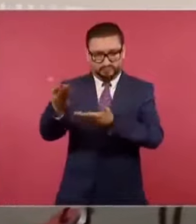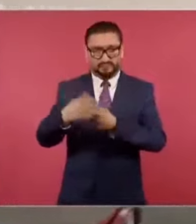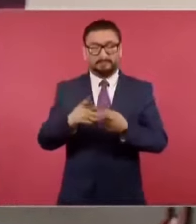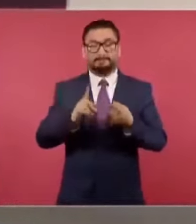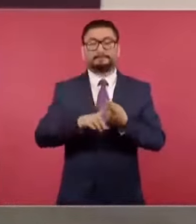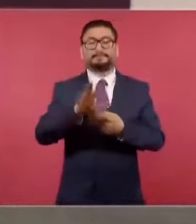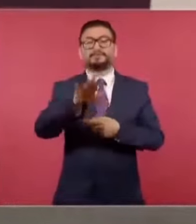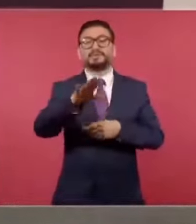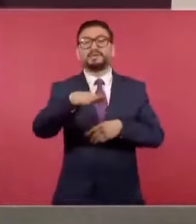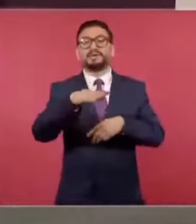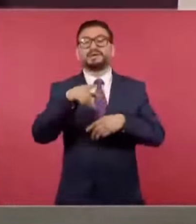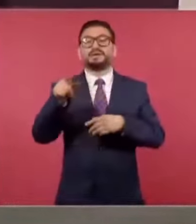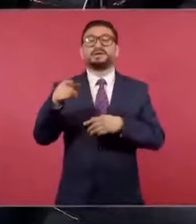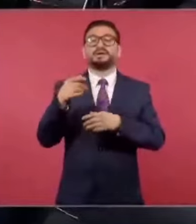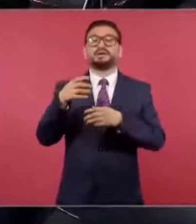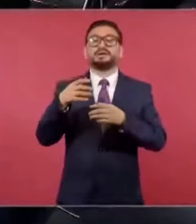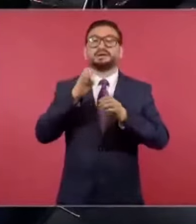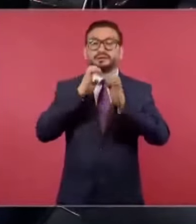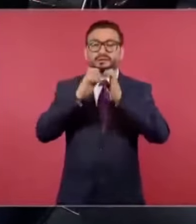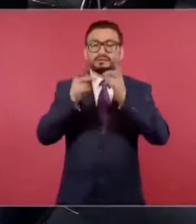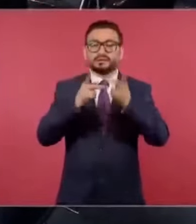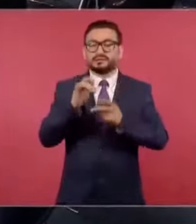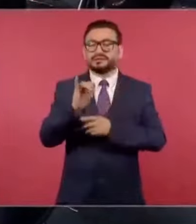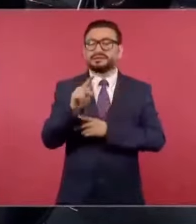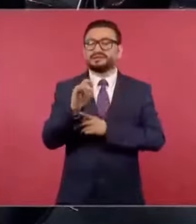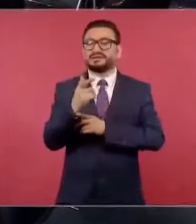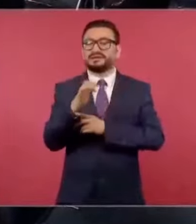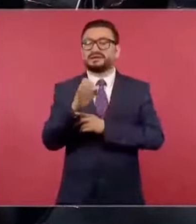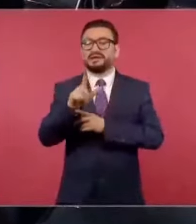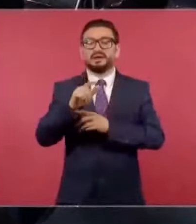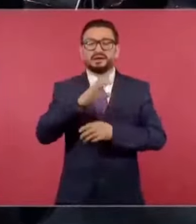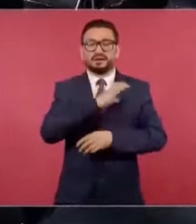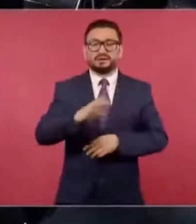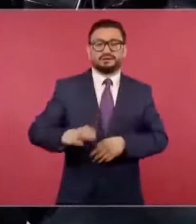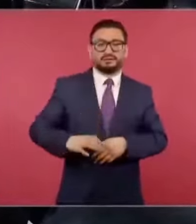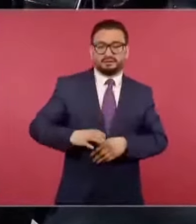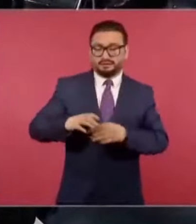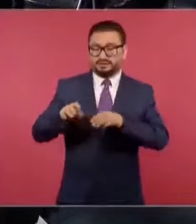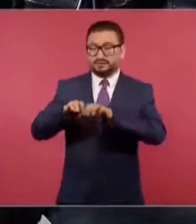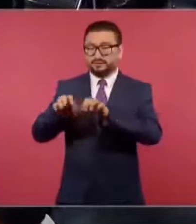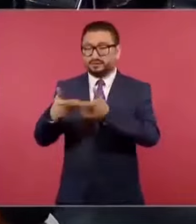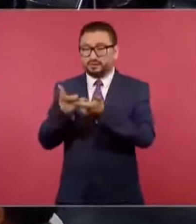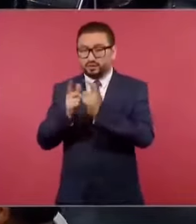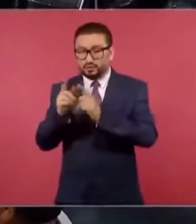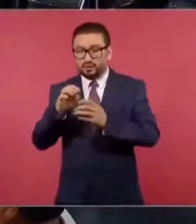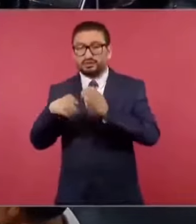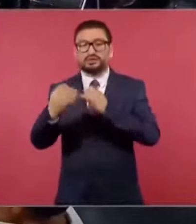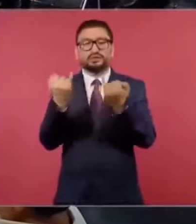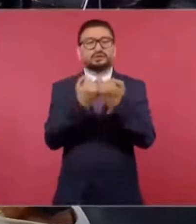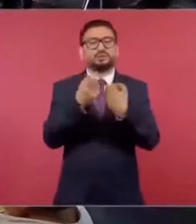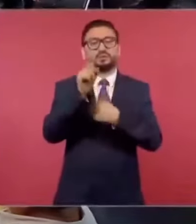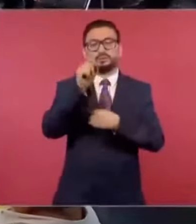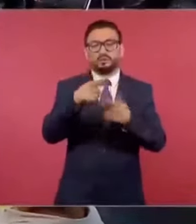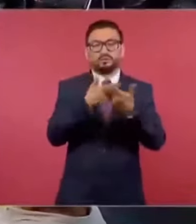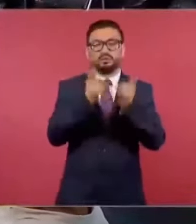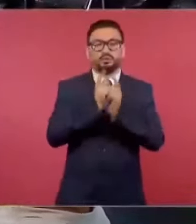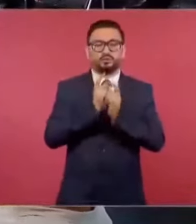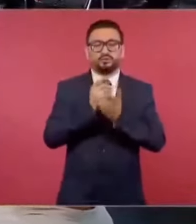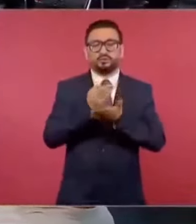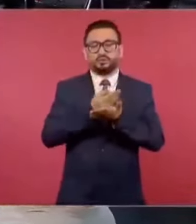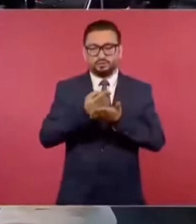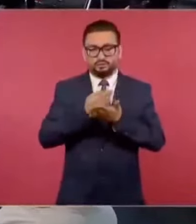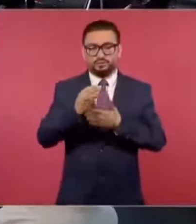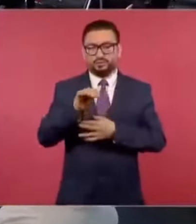más decir que estas son cifras de la consultora integral y que habla de candidatos, no solamente de la oposición, sino también inclusive de Morena. Sí,